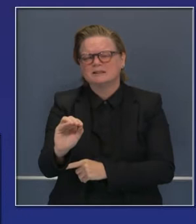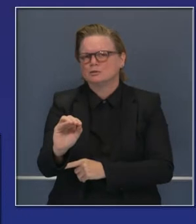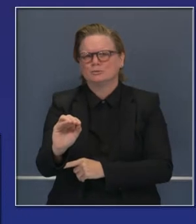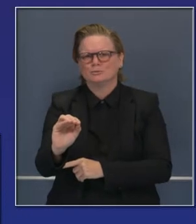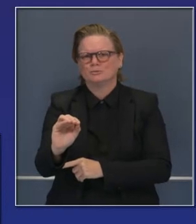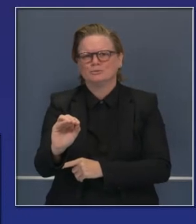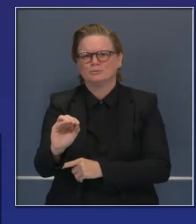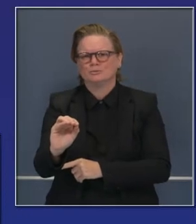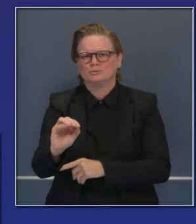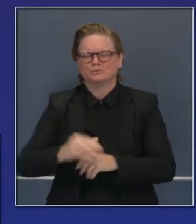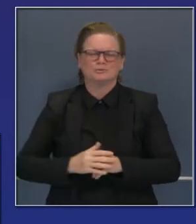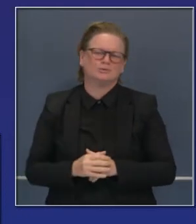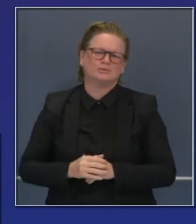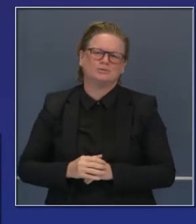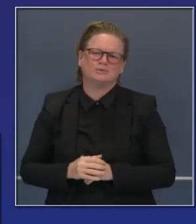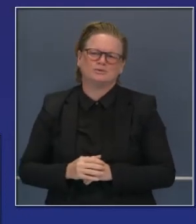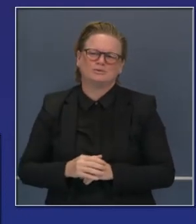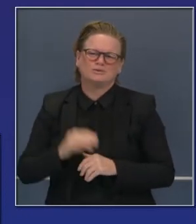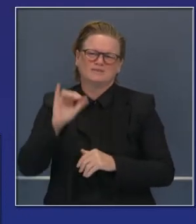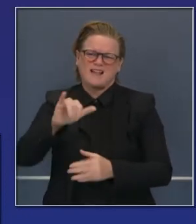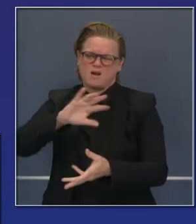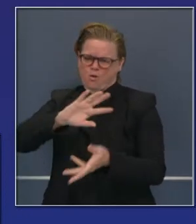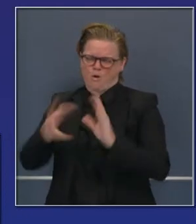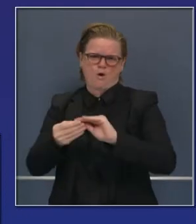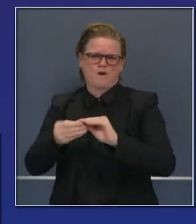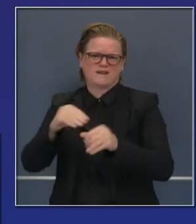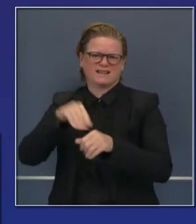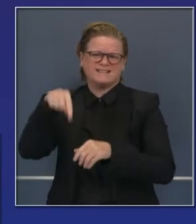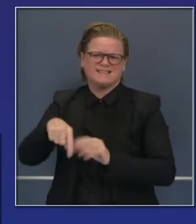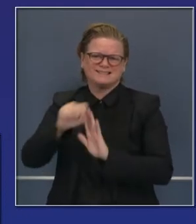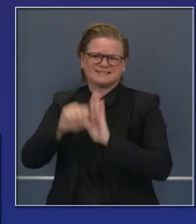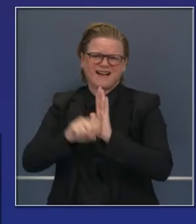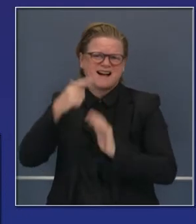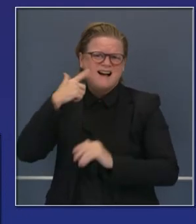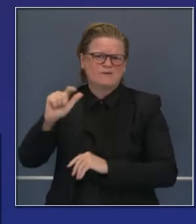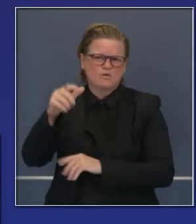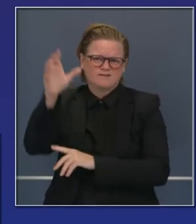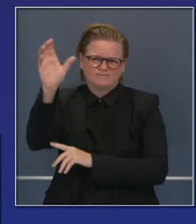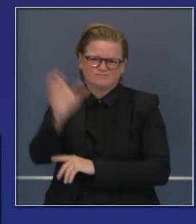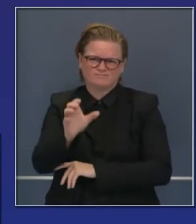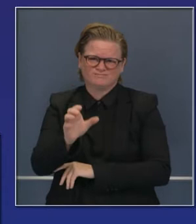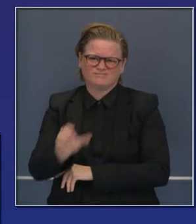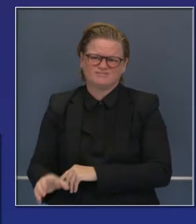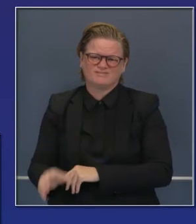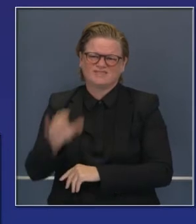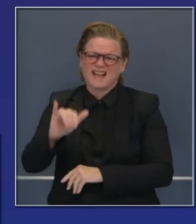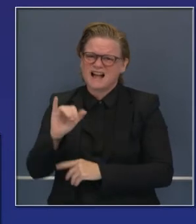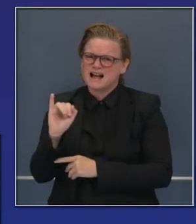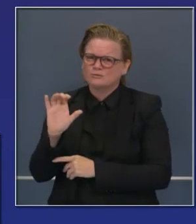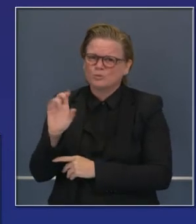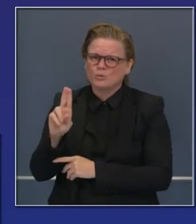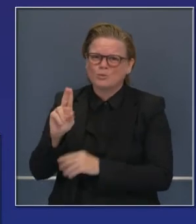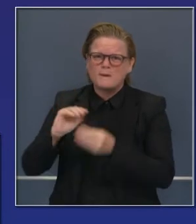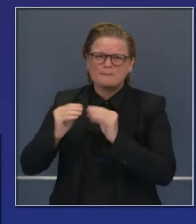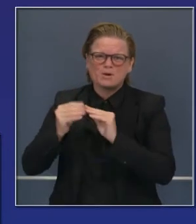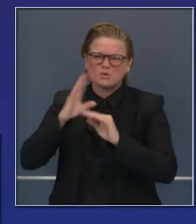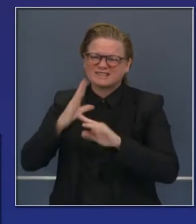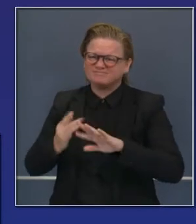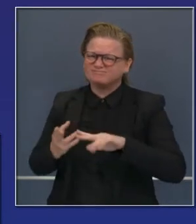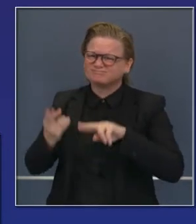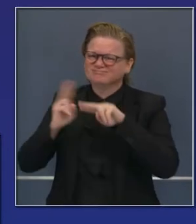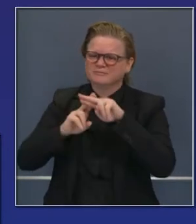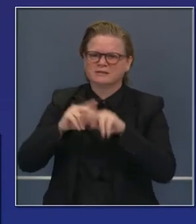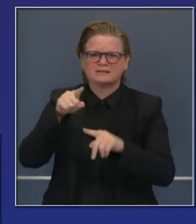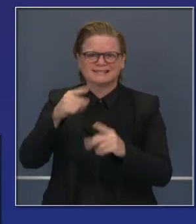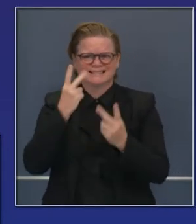Puede ver a mediados de diciembre, estarán a 112% la capacidad de las camas en unidades de cuidados intensivos.